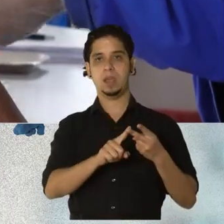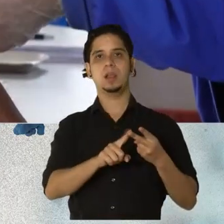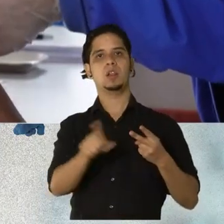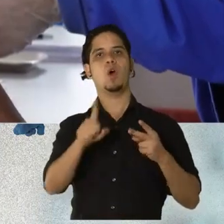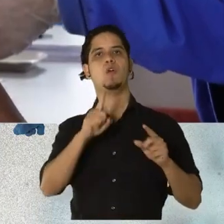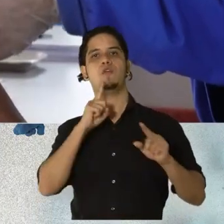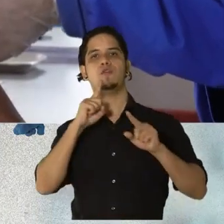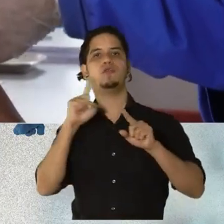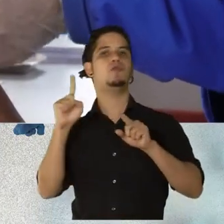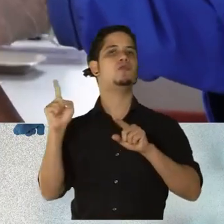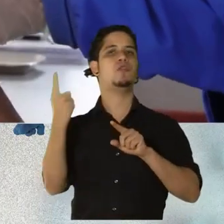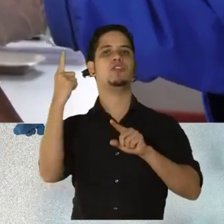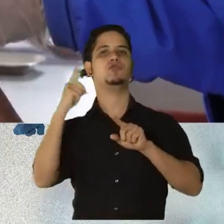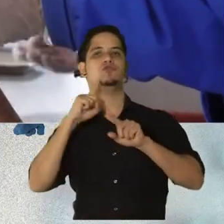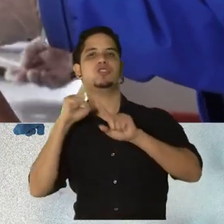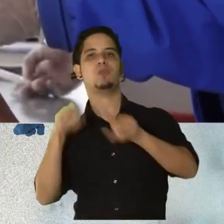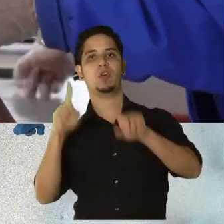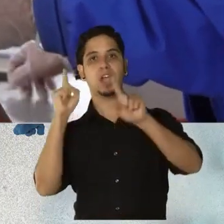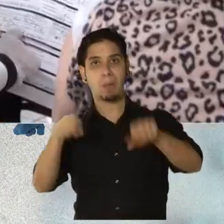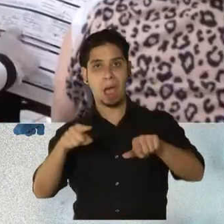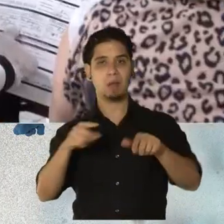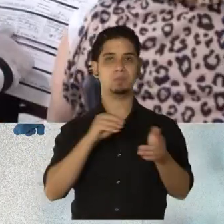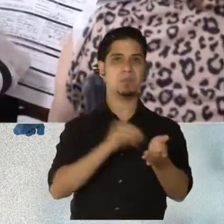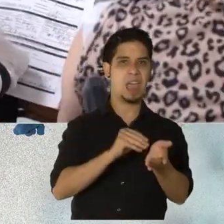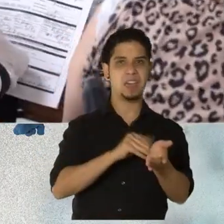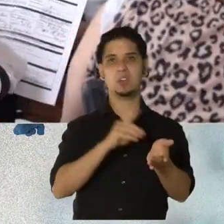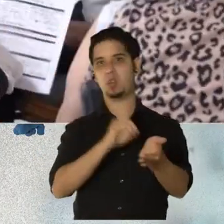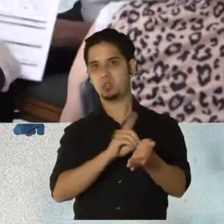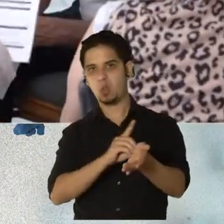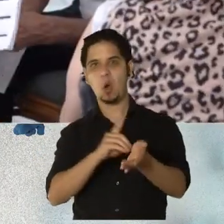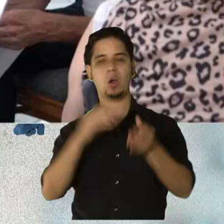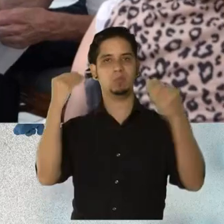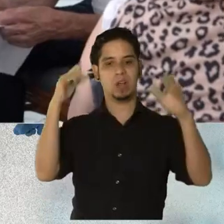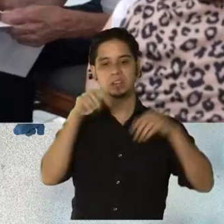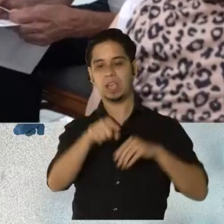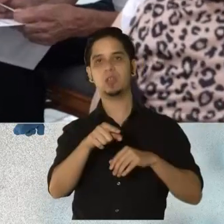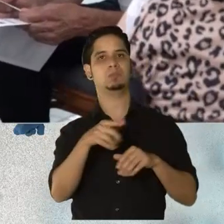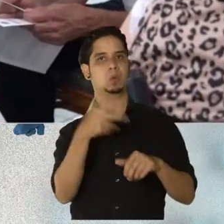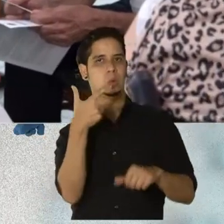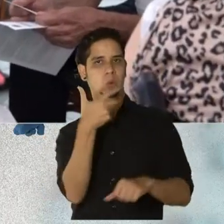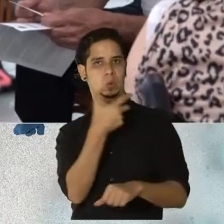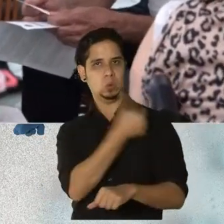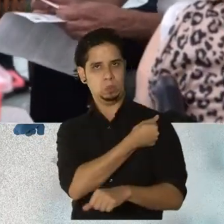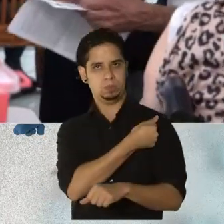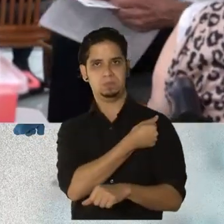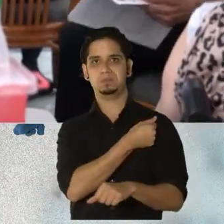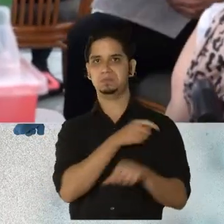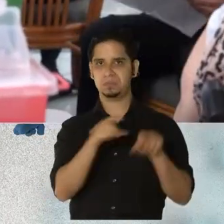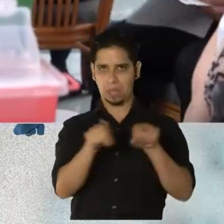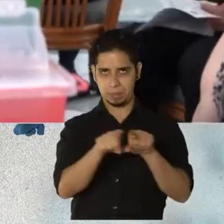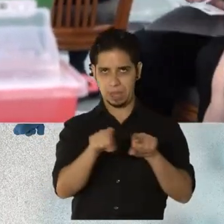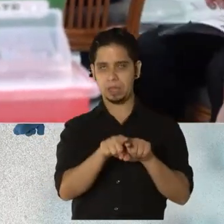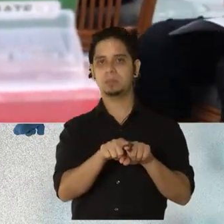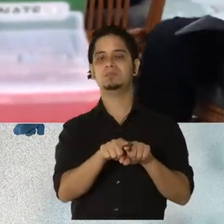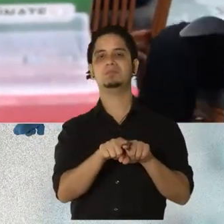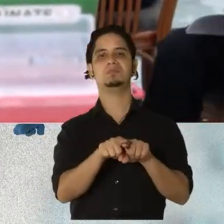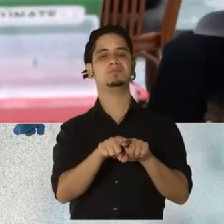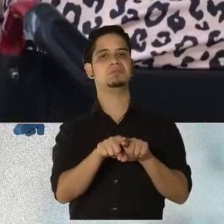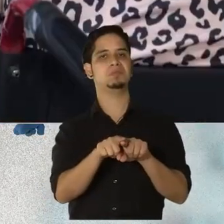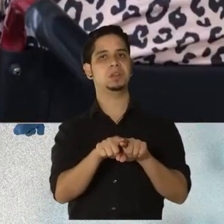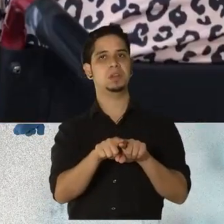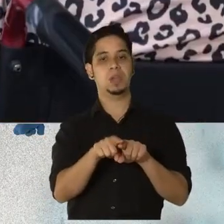vacunados. Ciertamente la fase de los adultos mayores es una fase bien, bien grande. Así que habría que